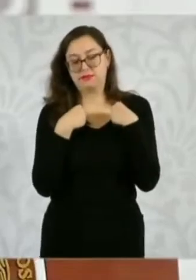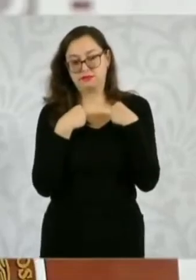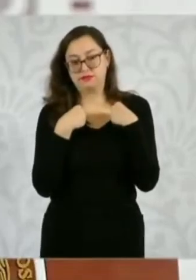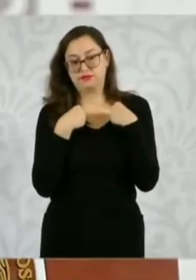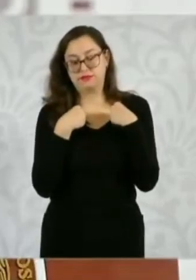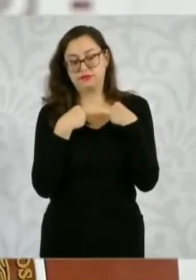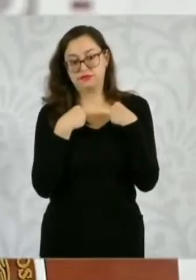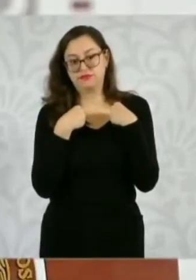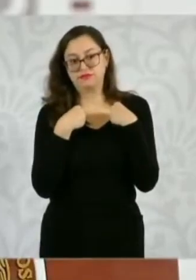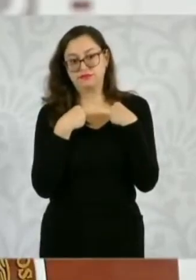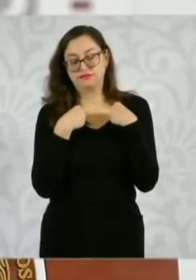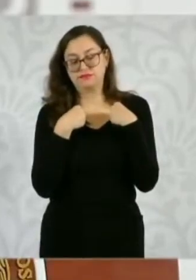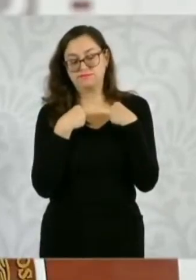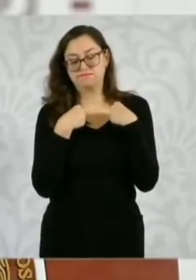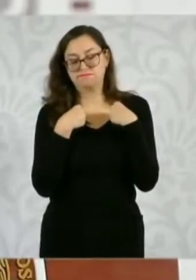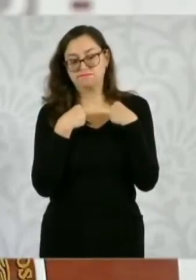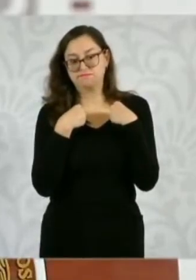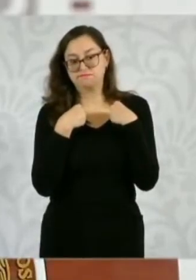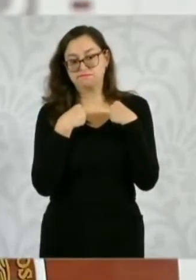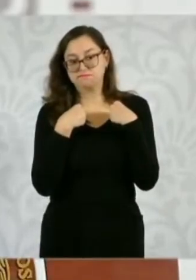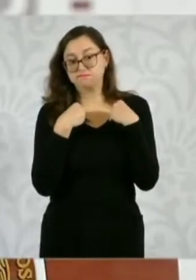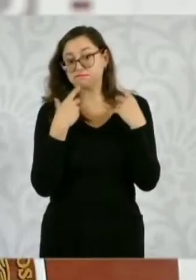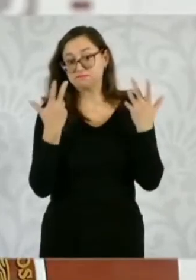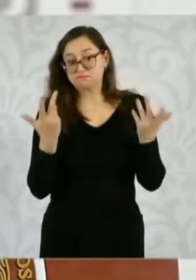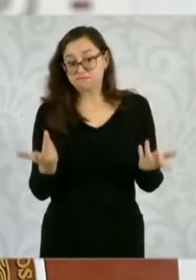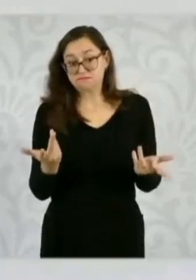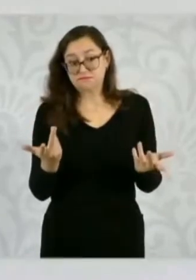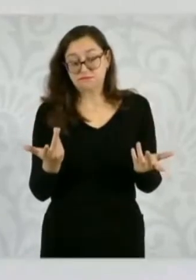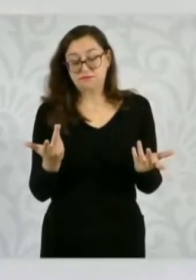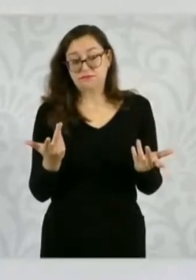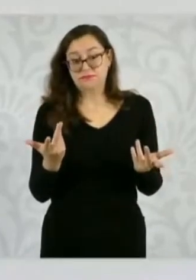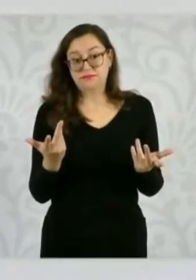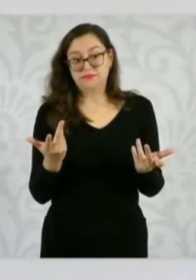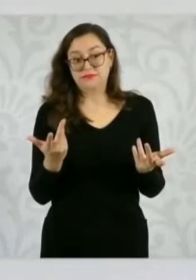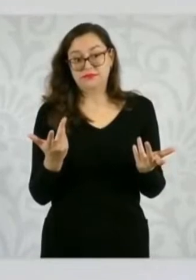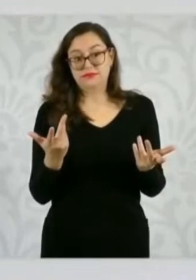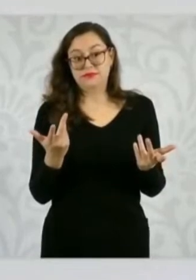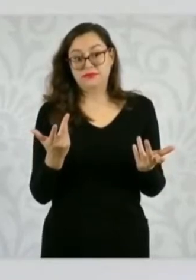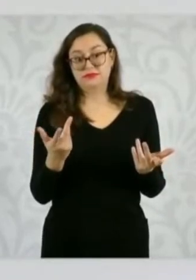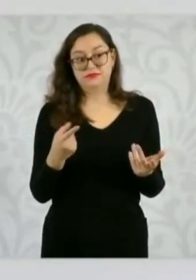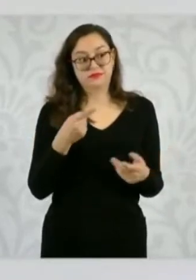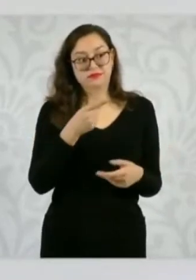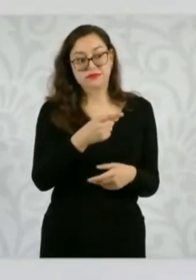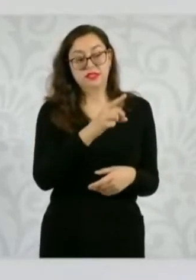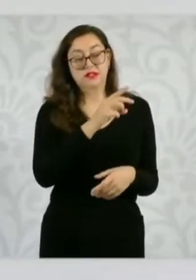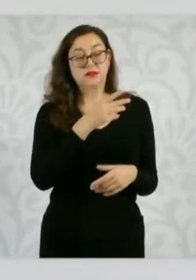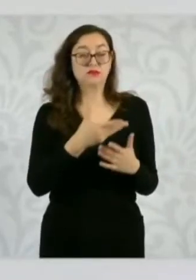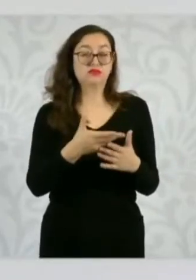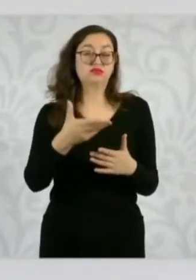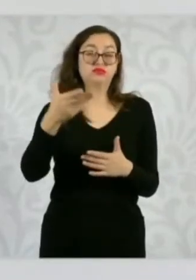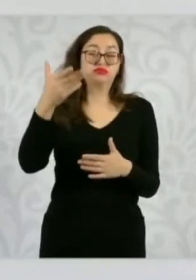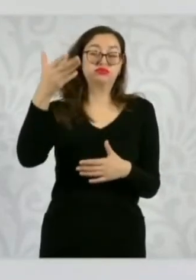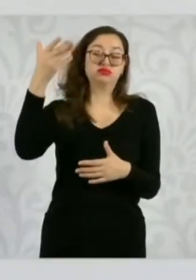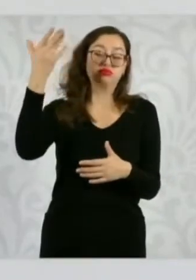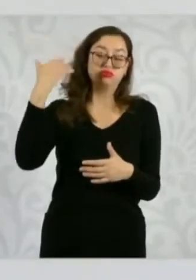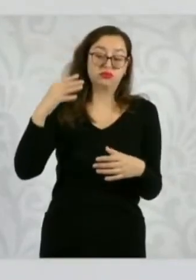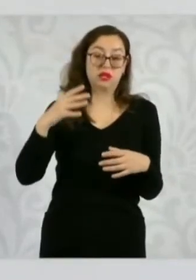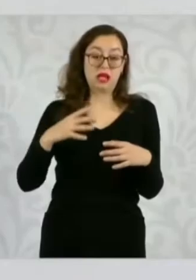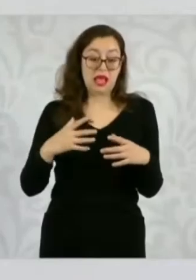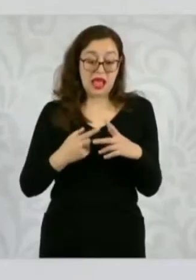que tienen casi desde la formación de sus municipios, de la urbanización,